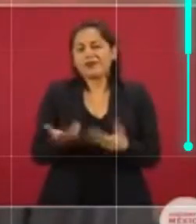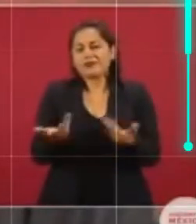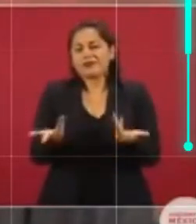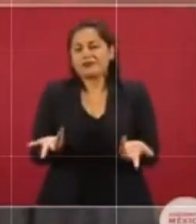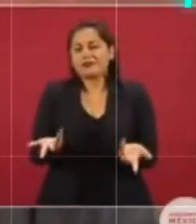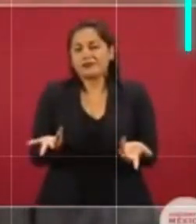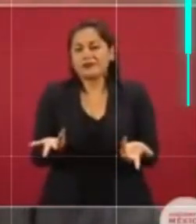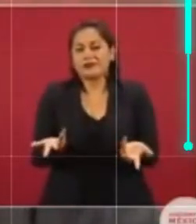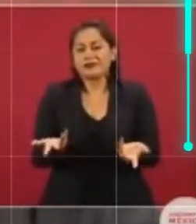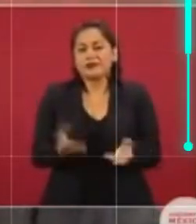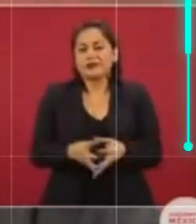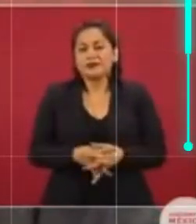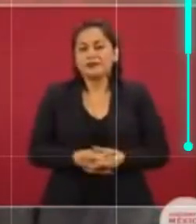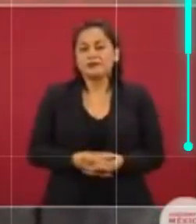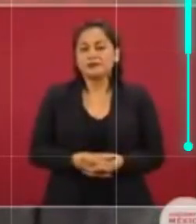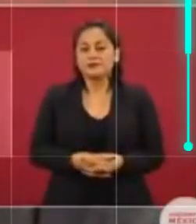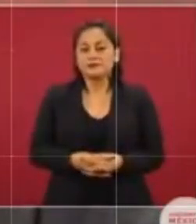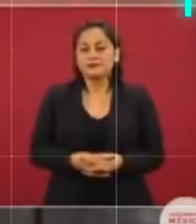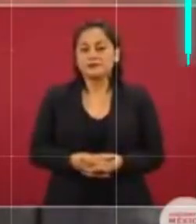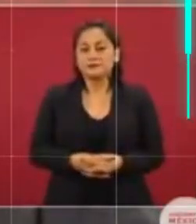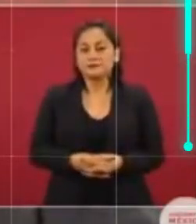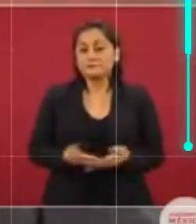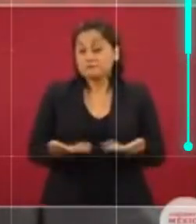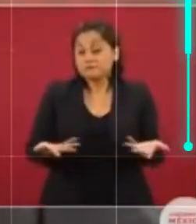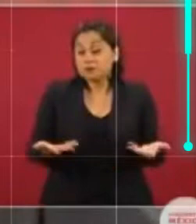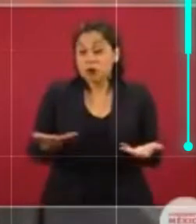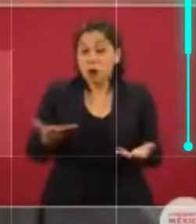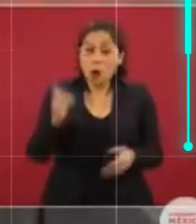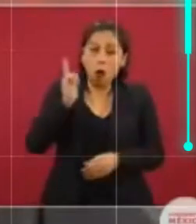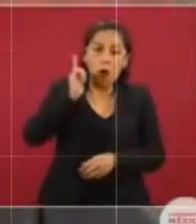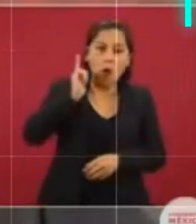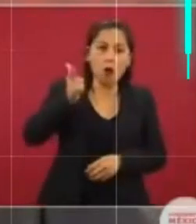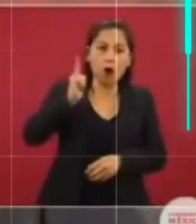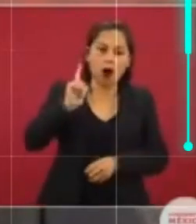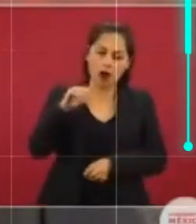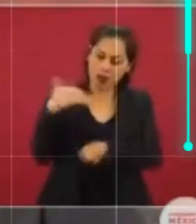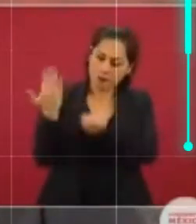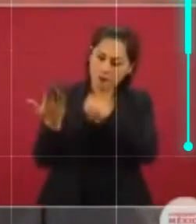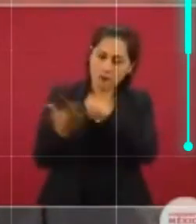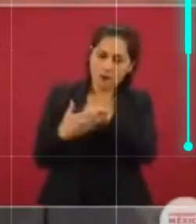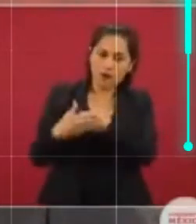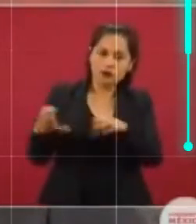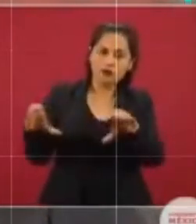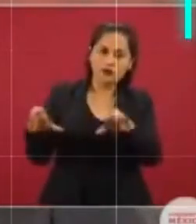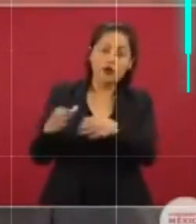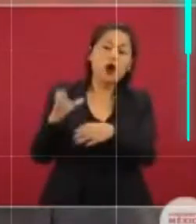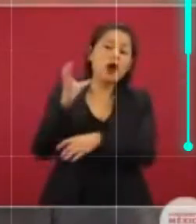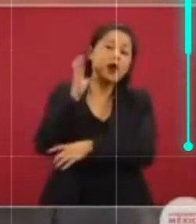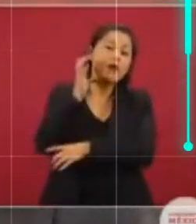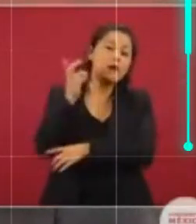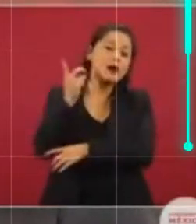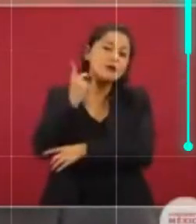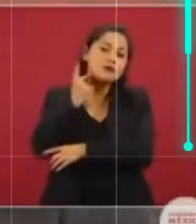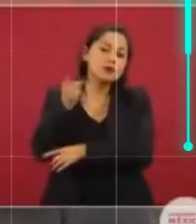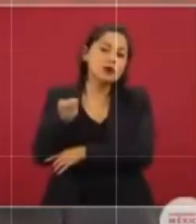Entonces, ojalá y lo más pronto posible se apruebe la reforma.